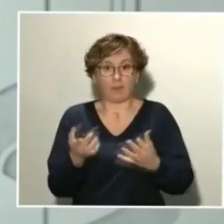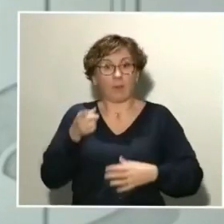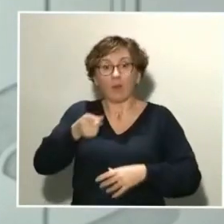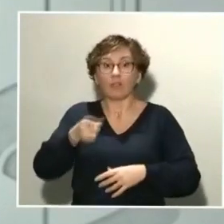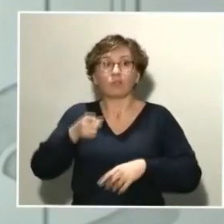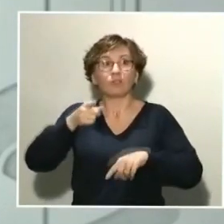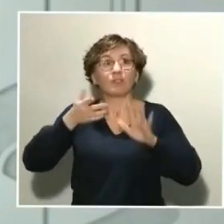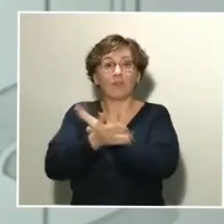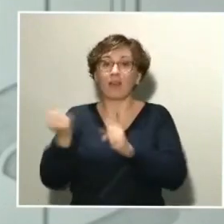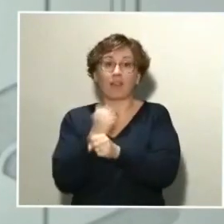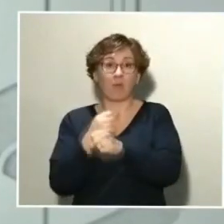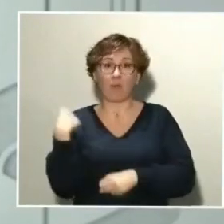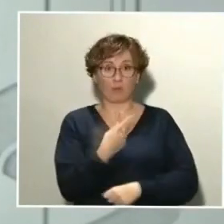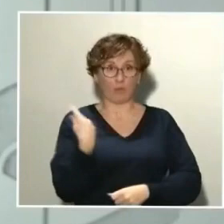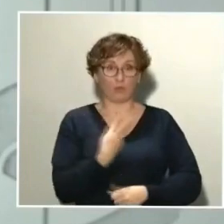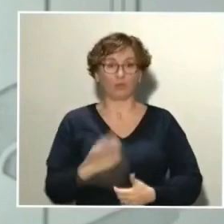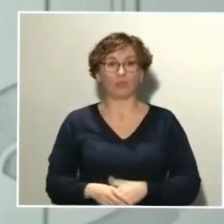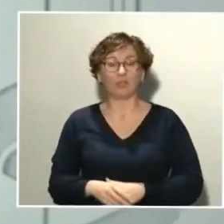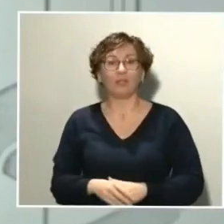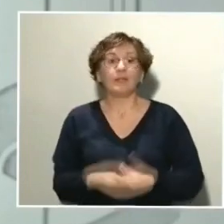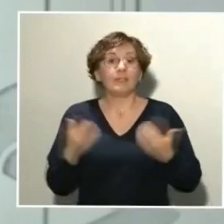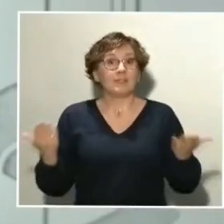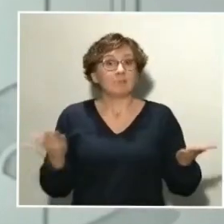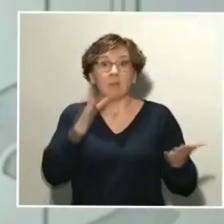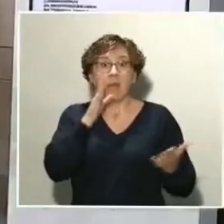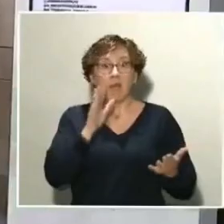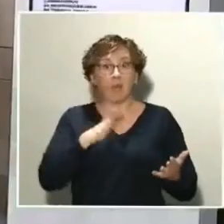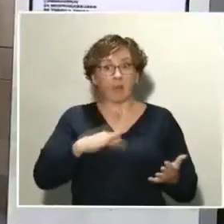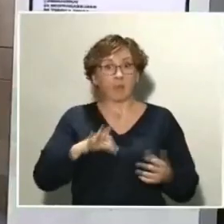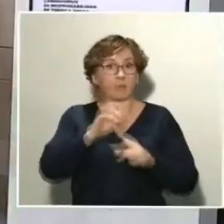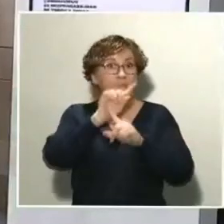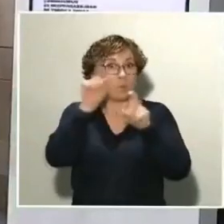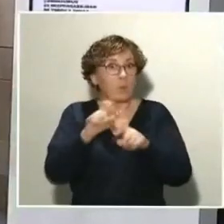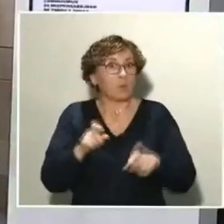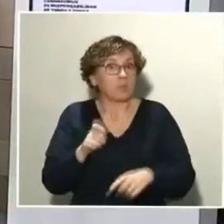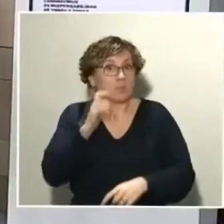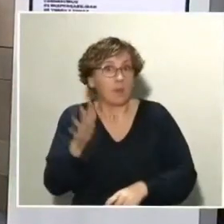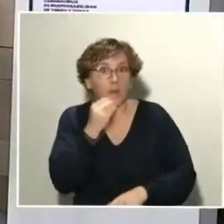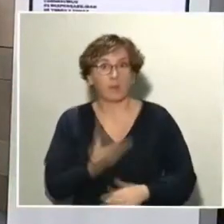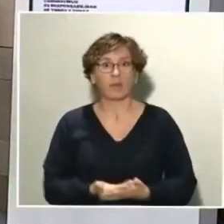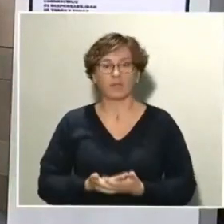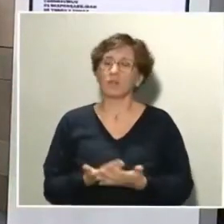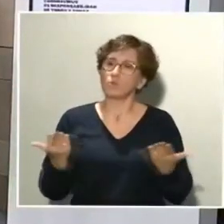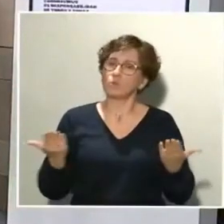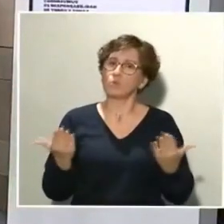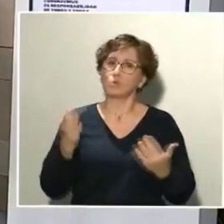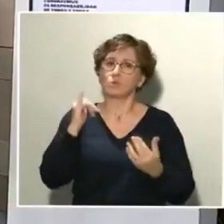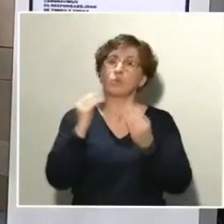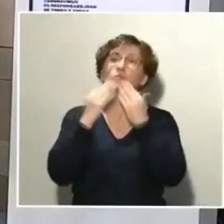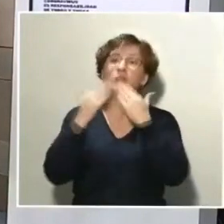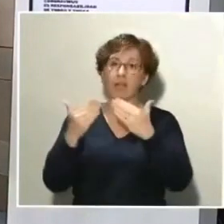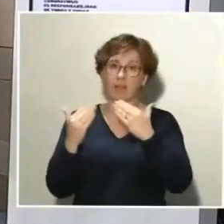Y ahora yo creo que podemos pasar a las preguntas, si le parece bien. Sí, por supuesto. Muchas gracias. Fernando Simón, María José Rayo,